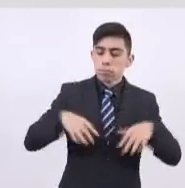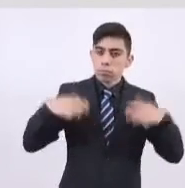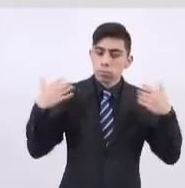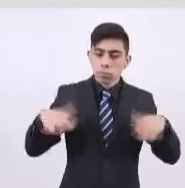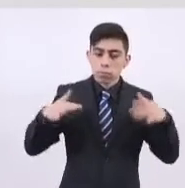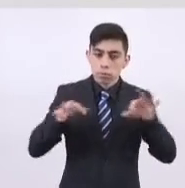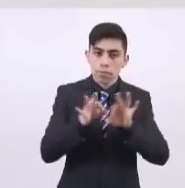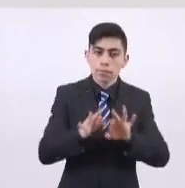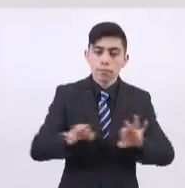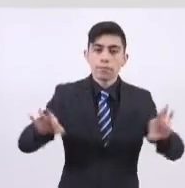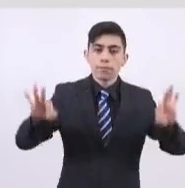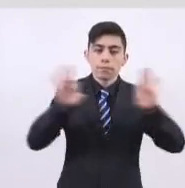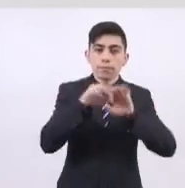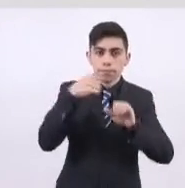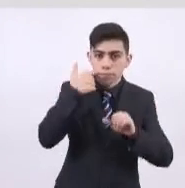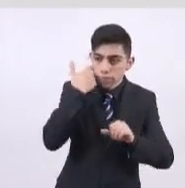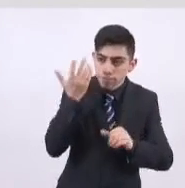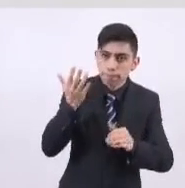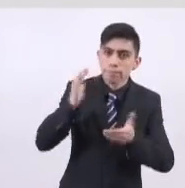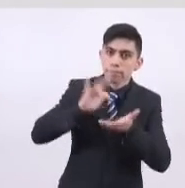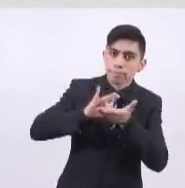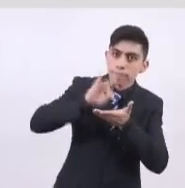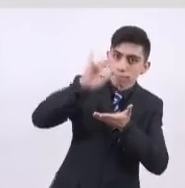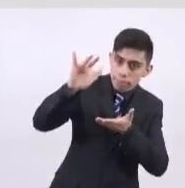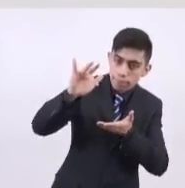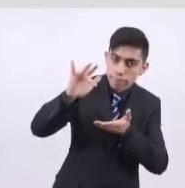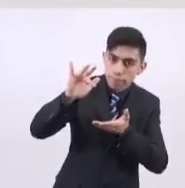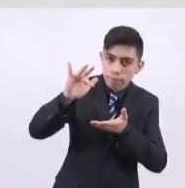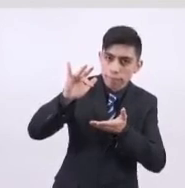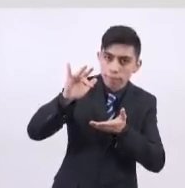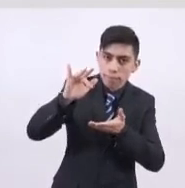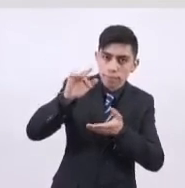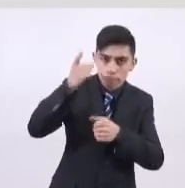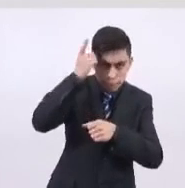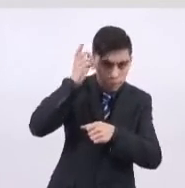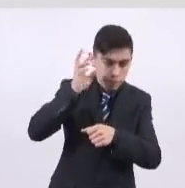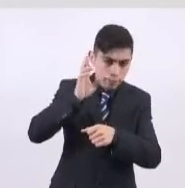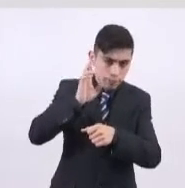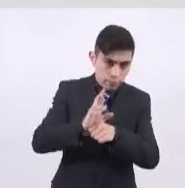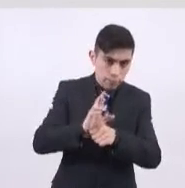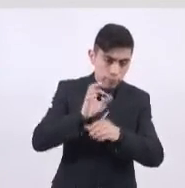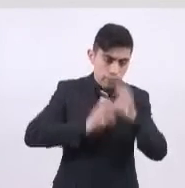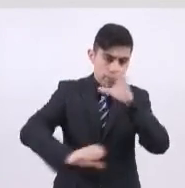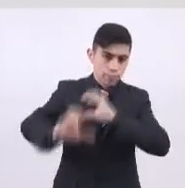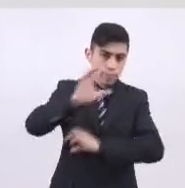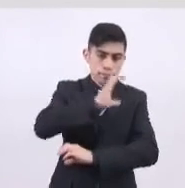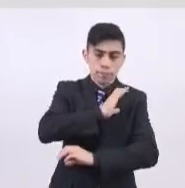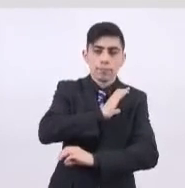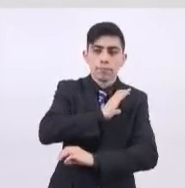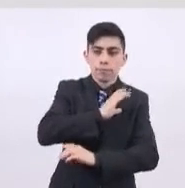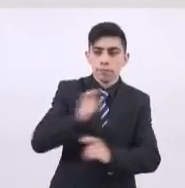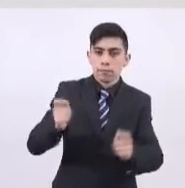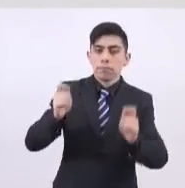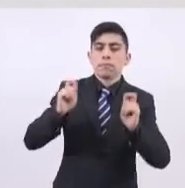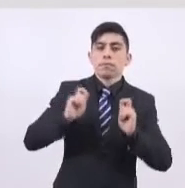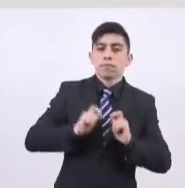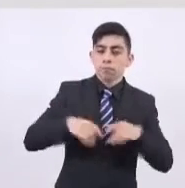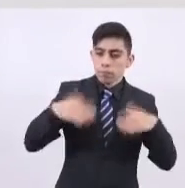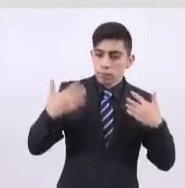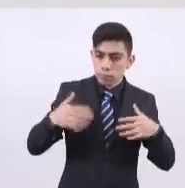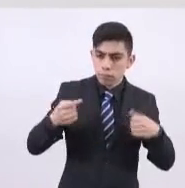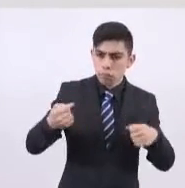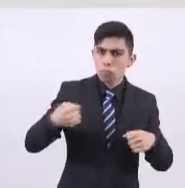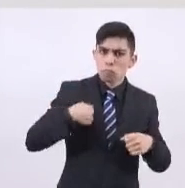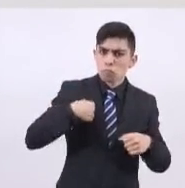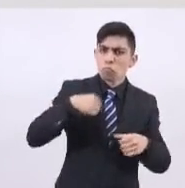Quiero agradecer la confianza que la doctora Sheinbaum deposita en nosotros y manifestar mi